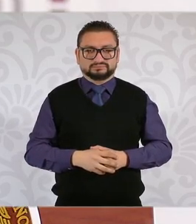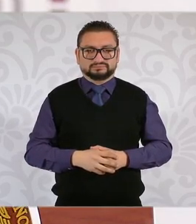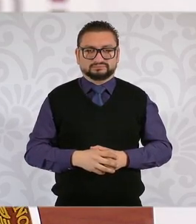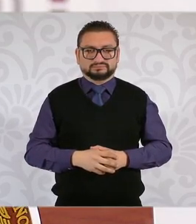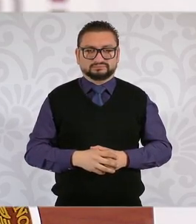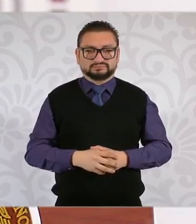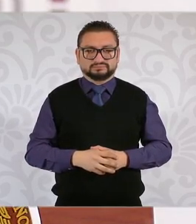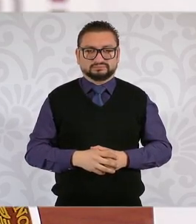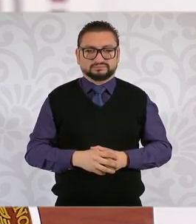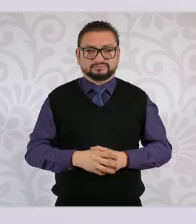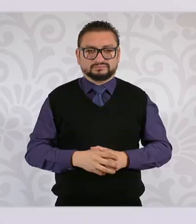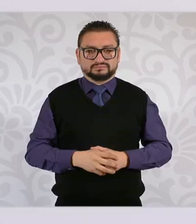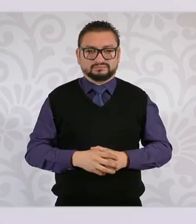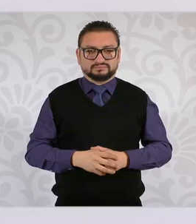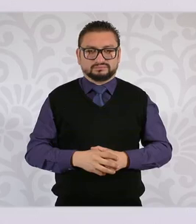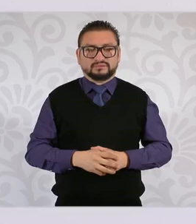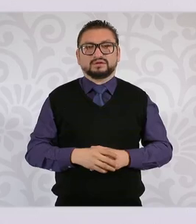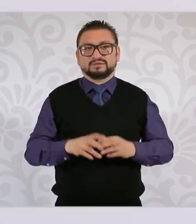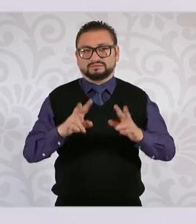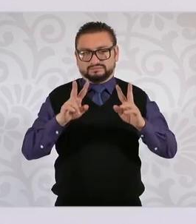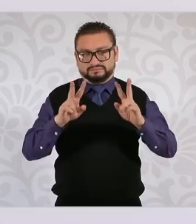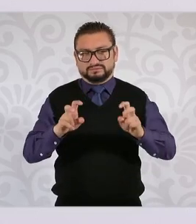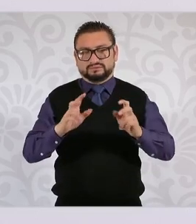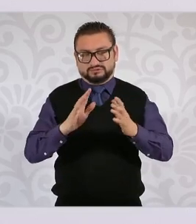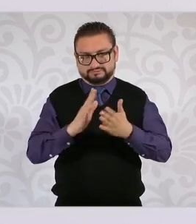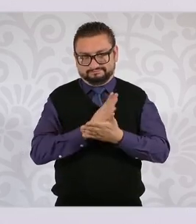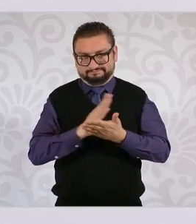vamos a separar los temas porque